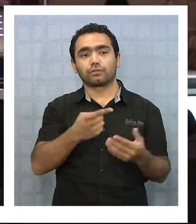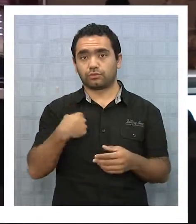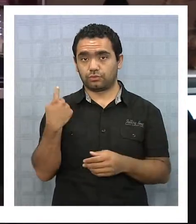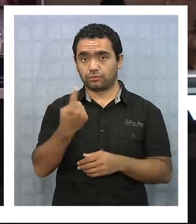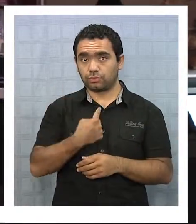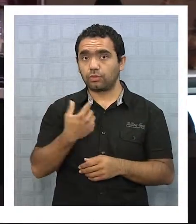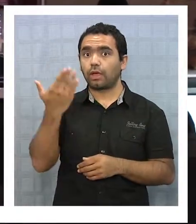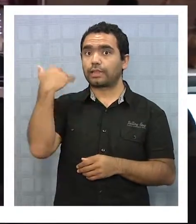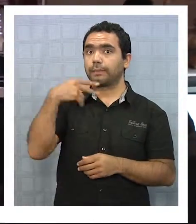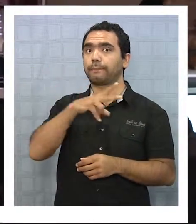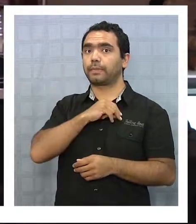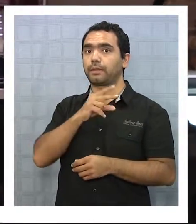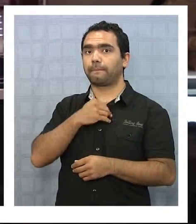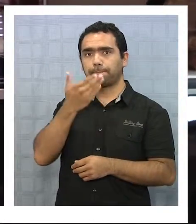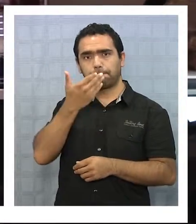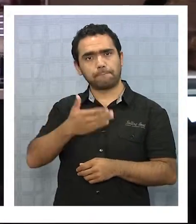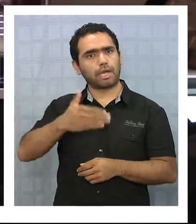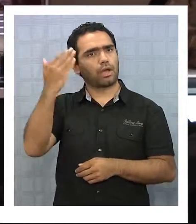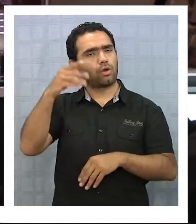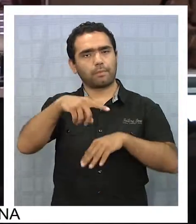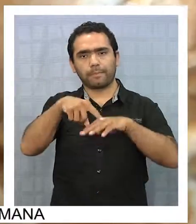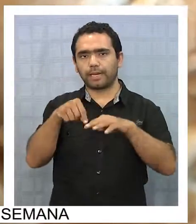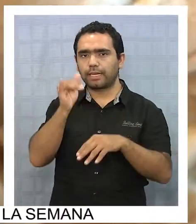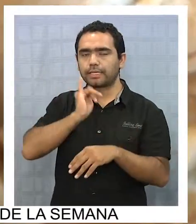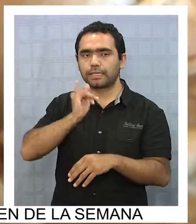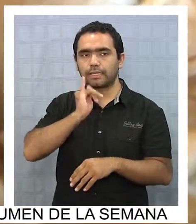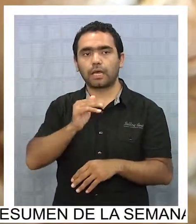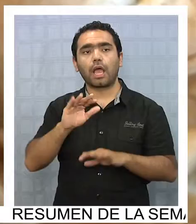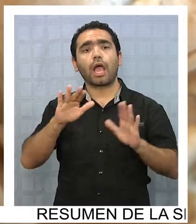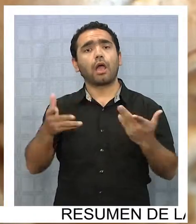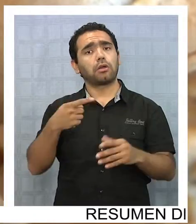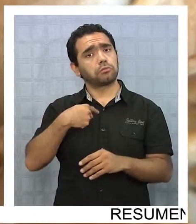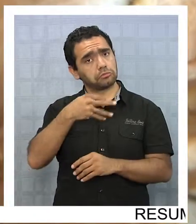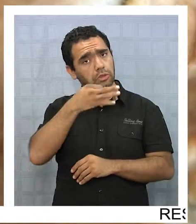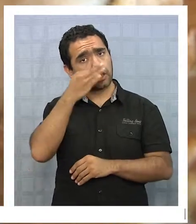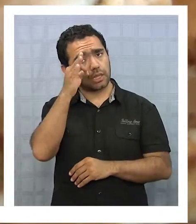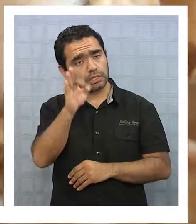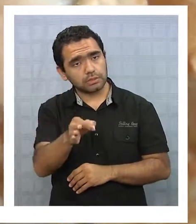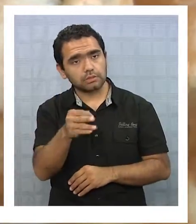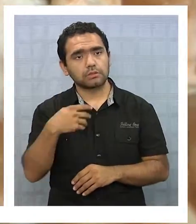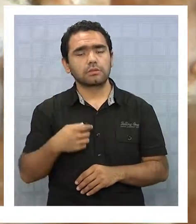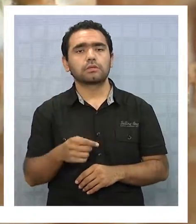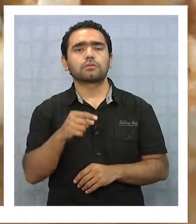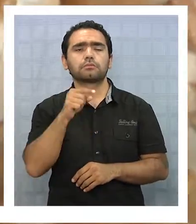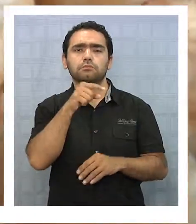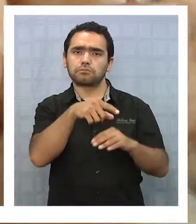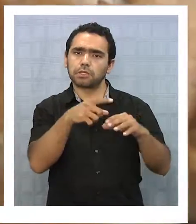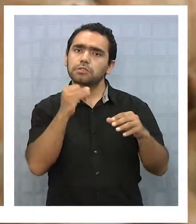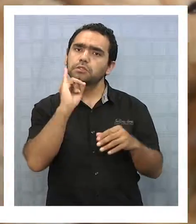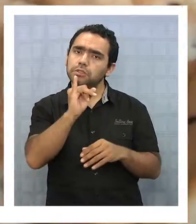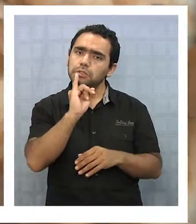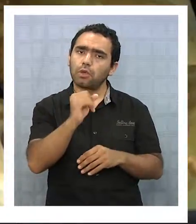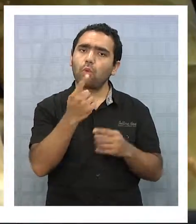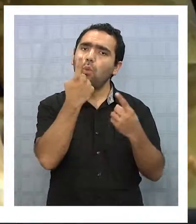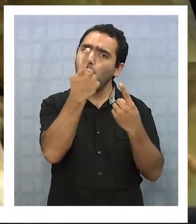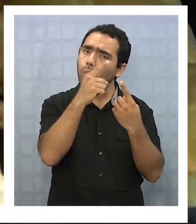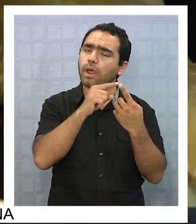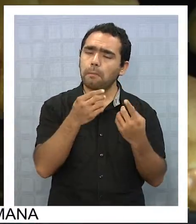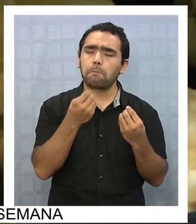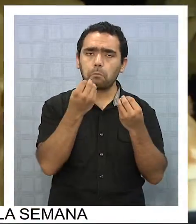fuimos la mejor empanada de Iquique. En este momento me atrevo a decir que es una de las mejores.